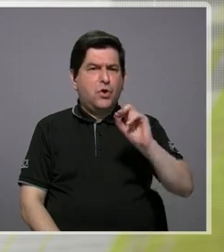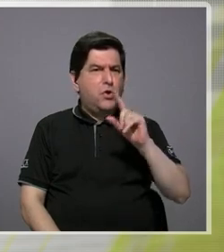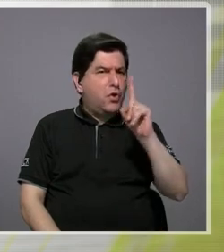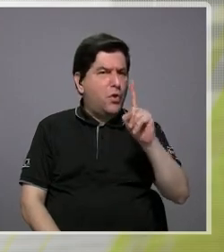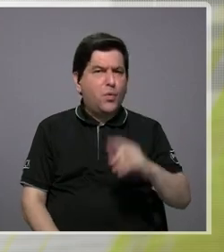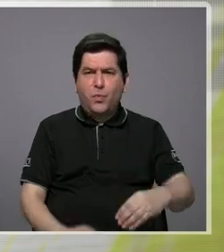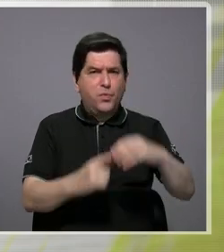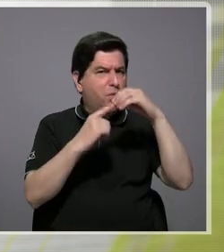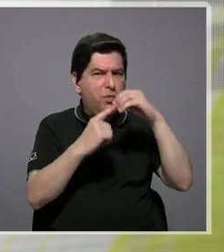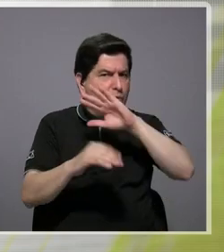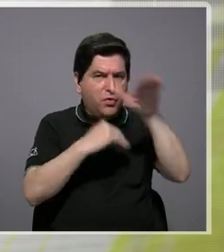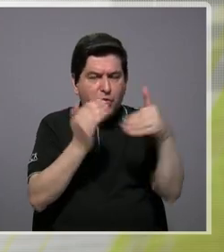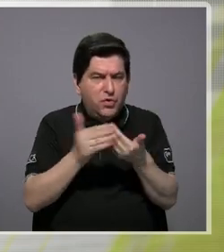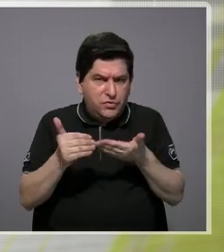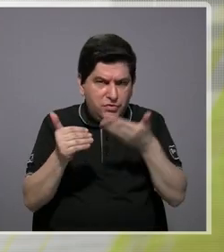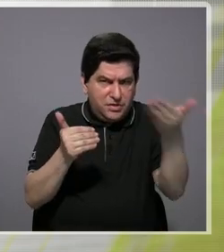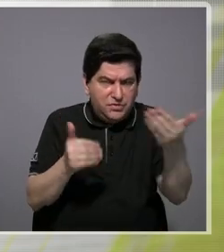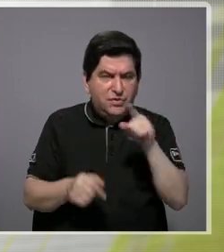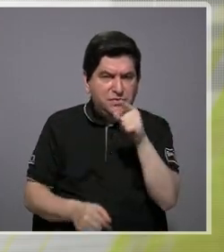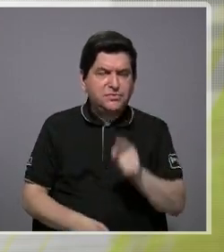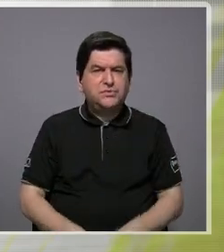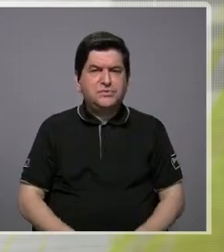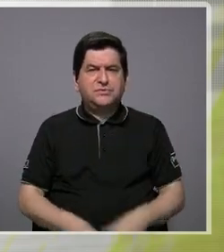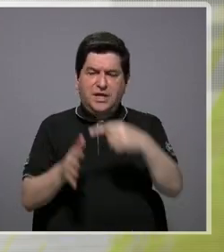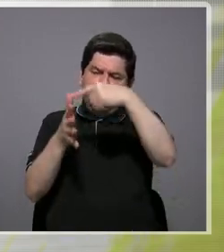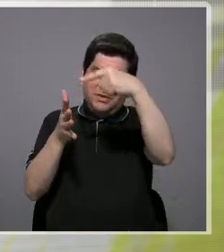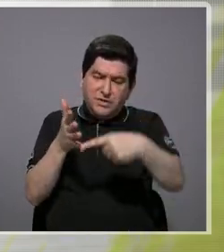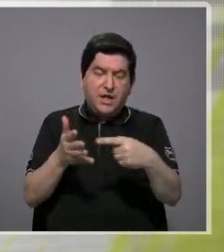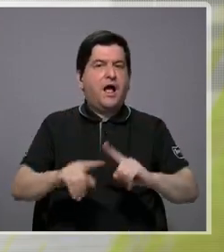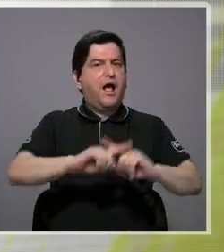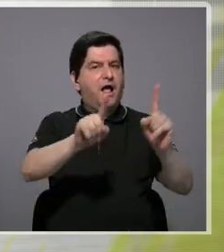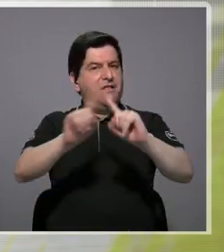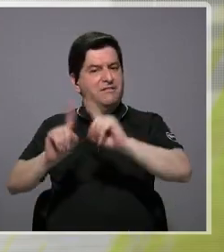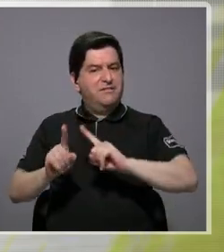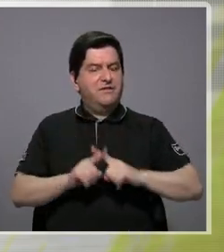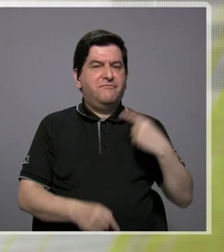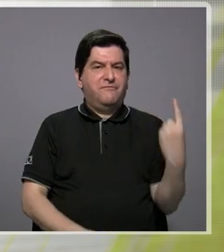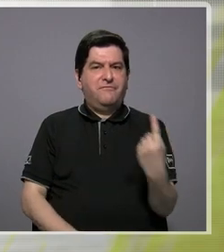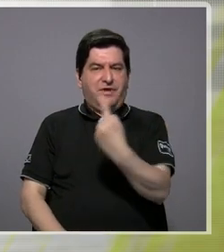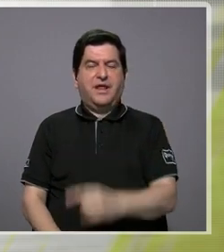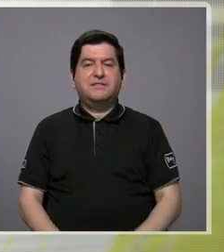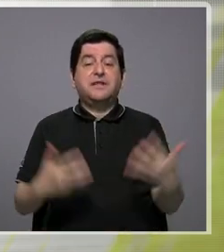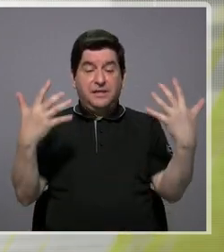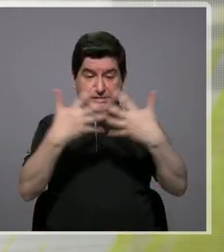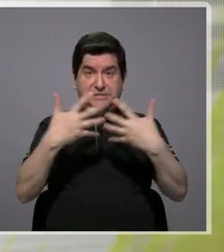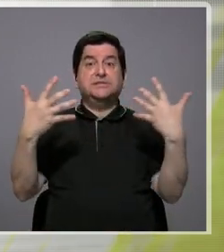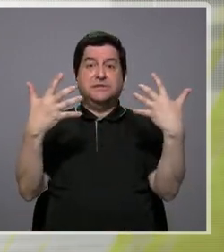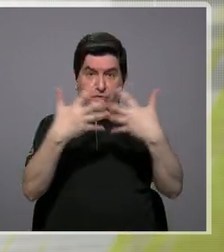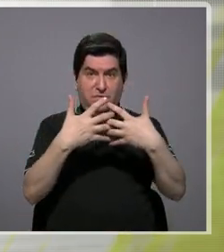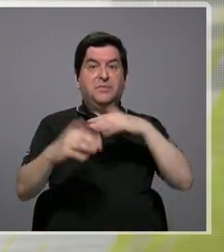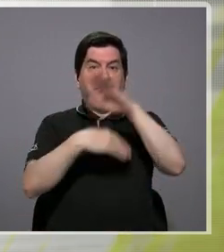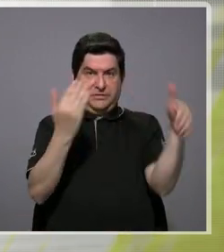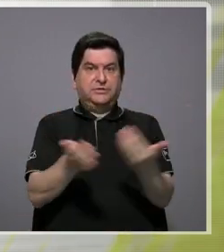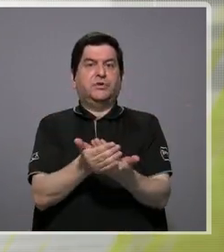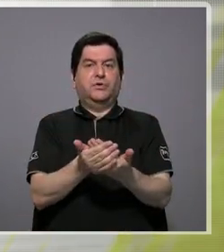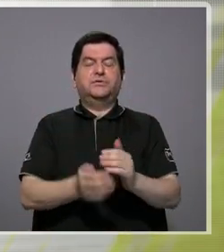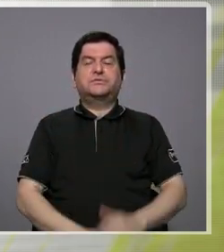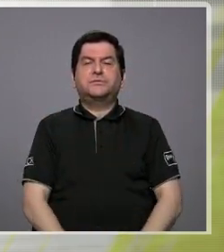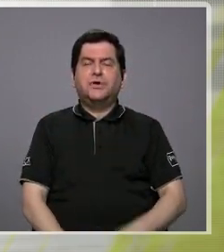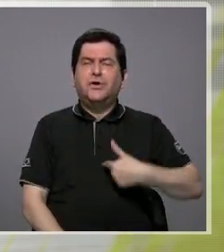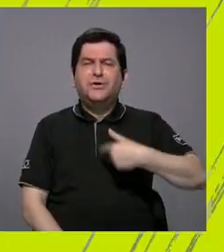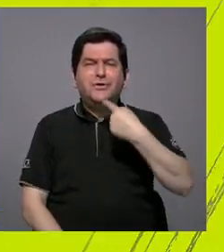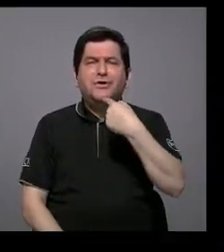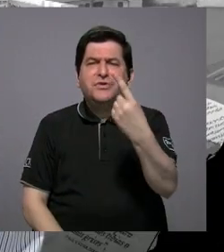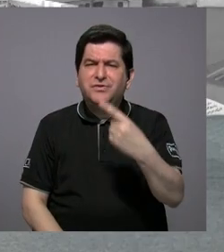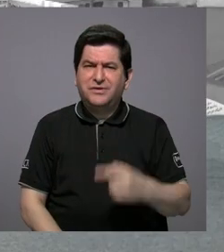otros en todos estos elementos que usted ha enumerado? Son muy diferentes. Entonces, son complementarios. Son complementarios. No, lo digo